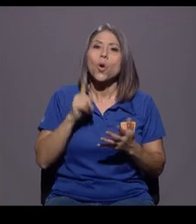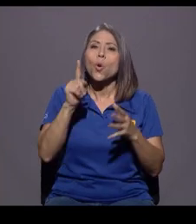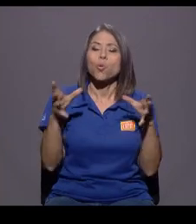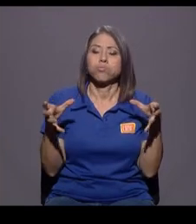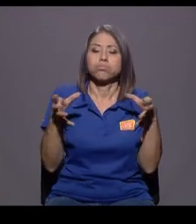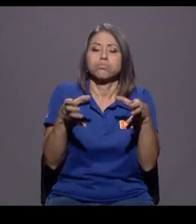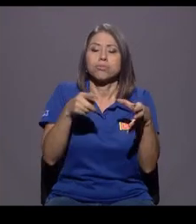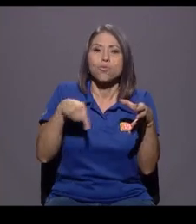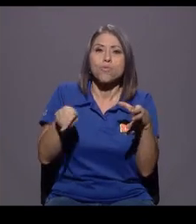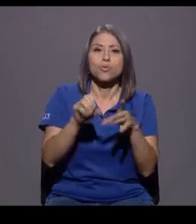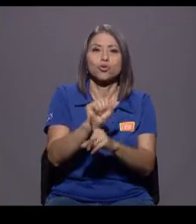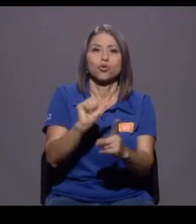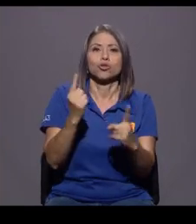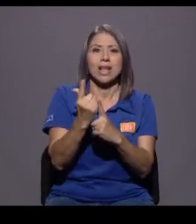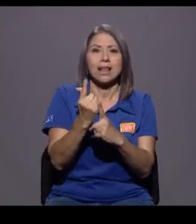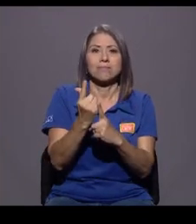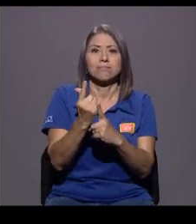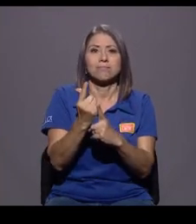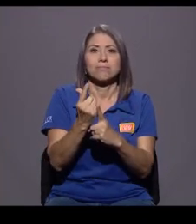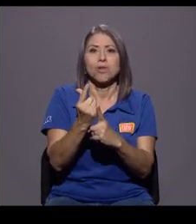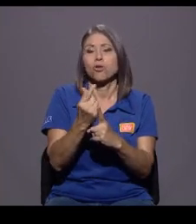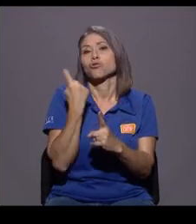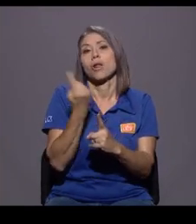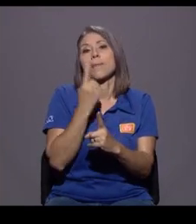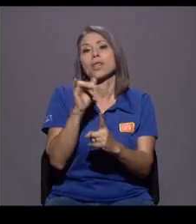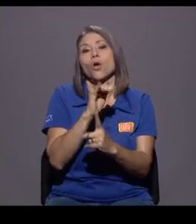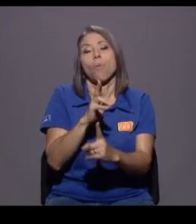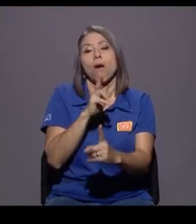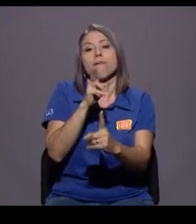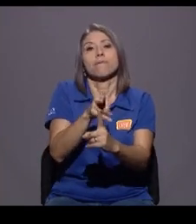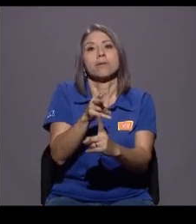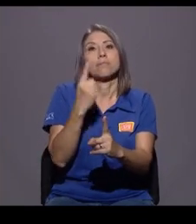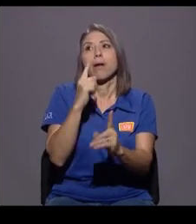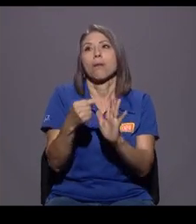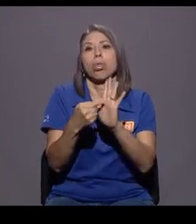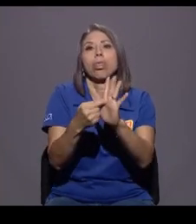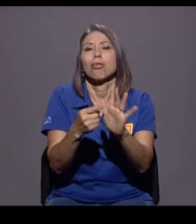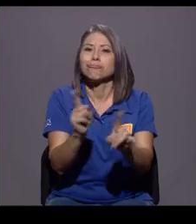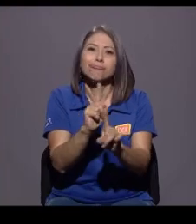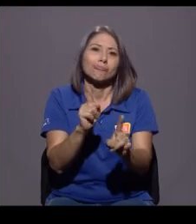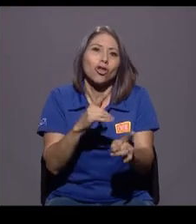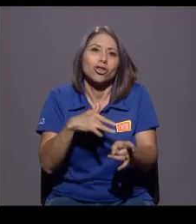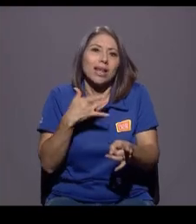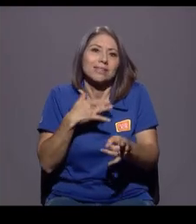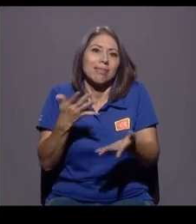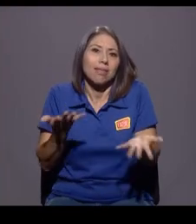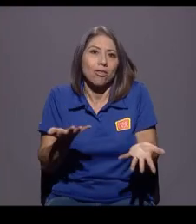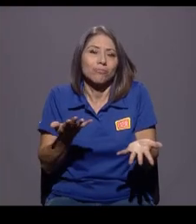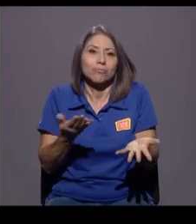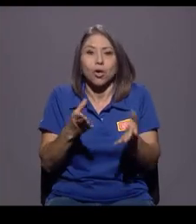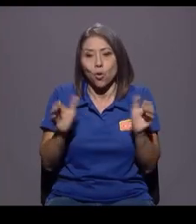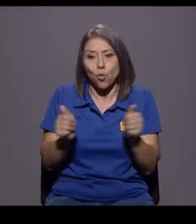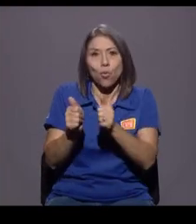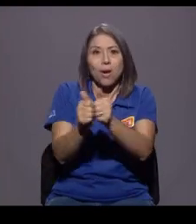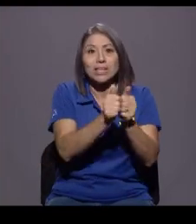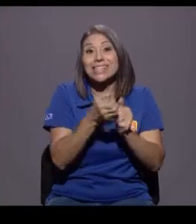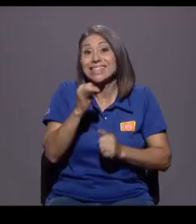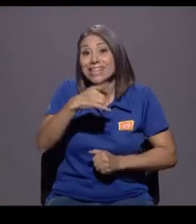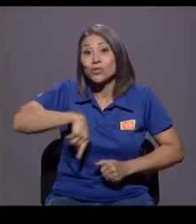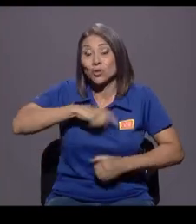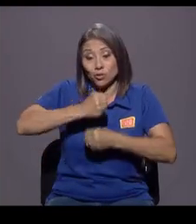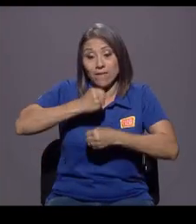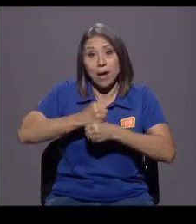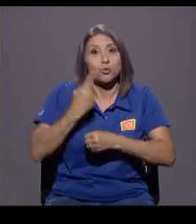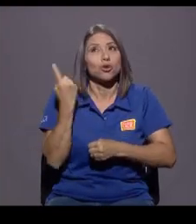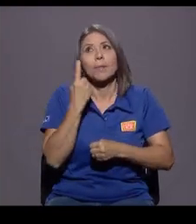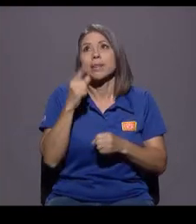social como fin en sí mismo no tiene sentido. Entonces, coalición como fin en sí mismo no tiene sentido. Si nosotros trabajamos solo para que coalición se mantenga